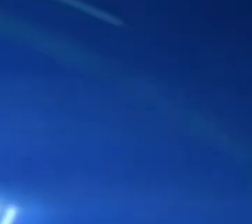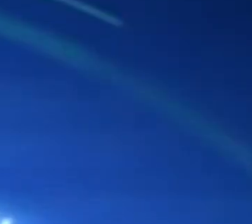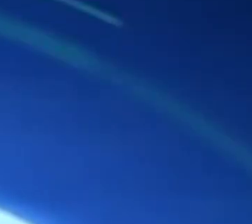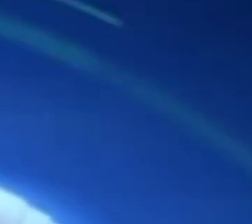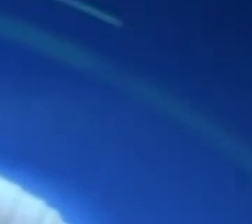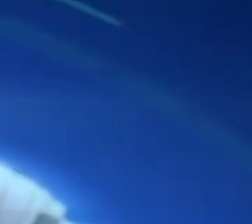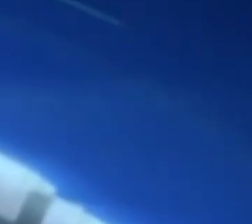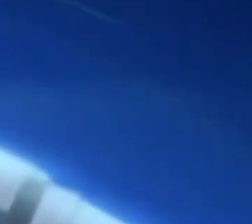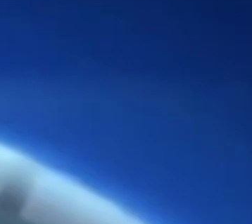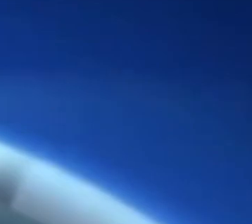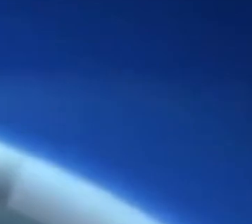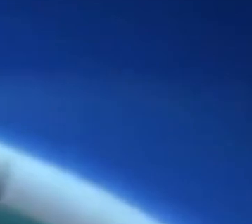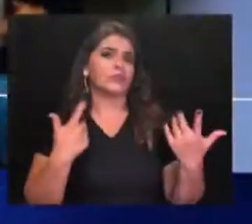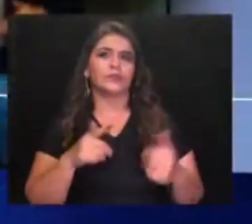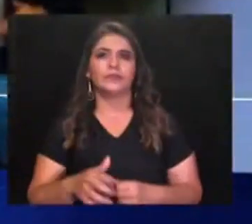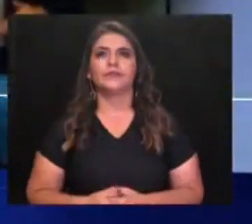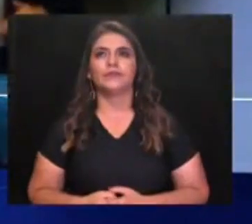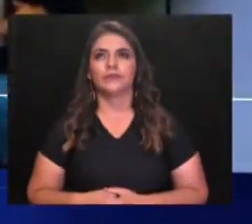de la